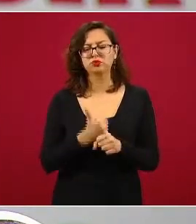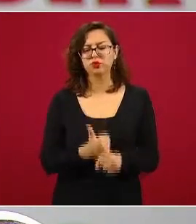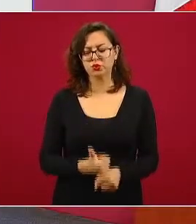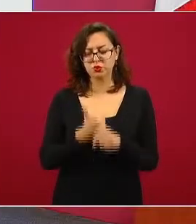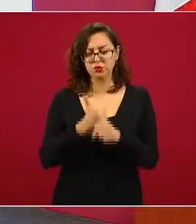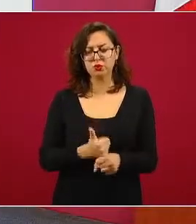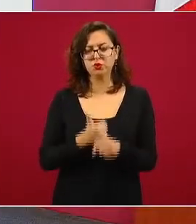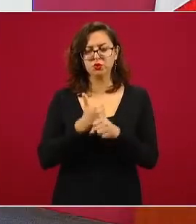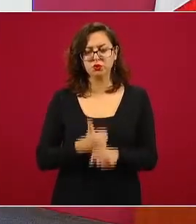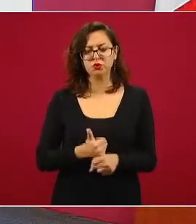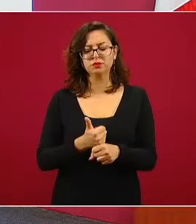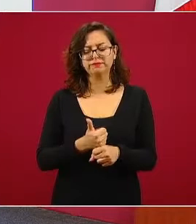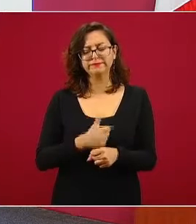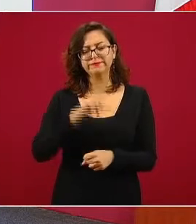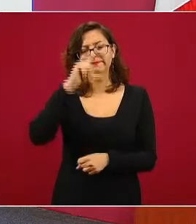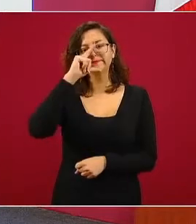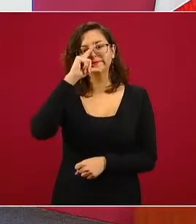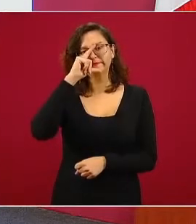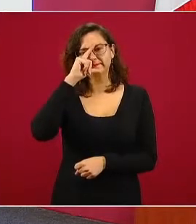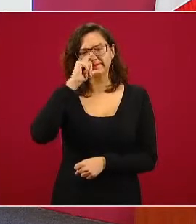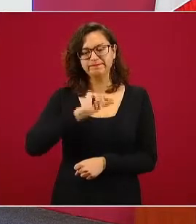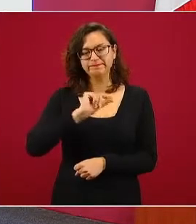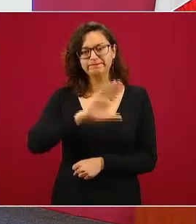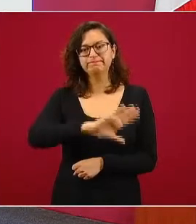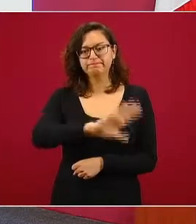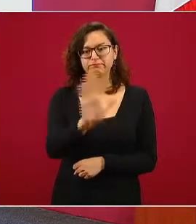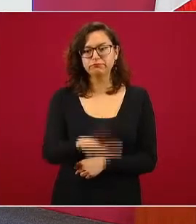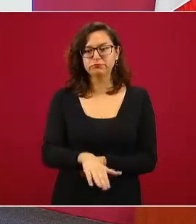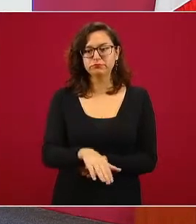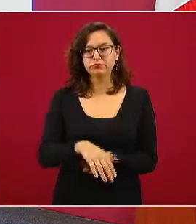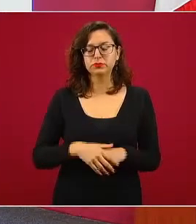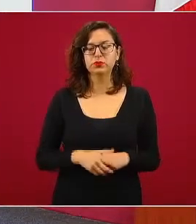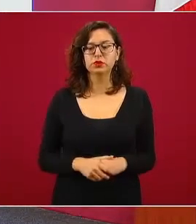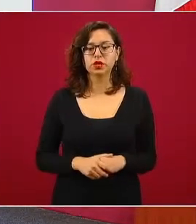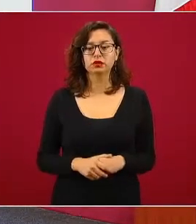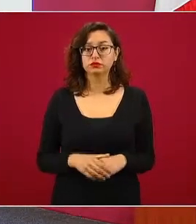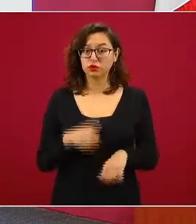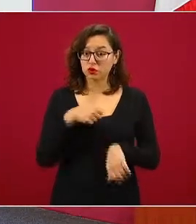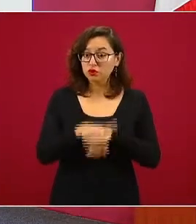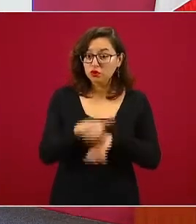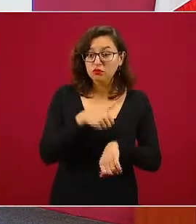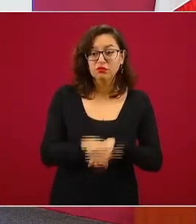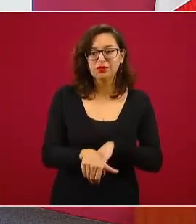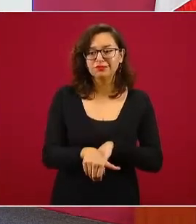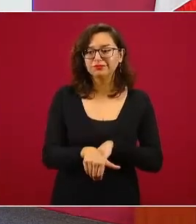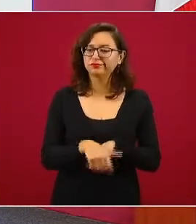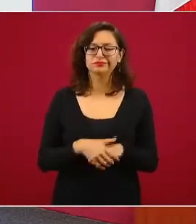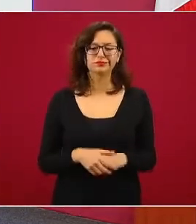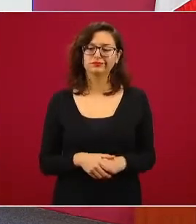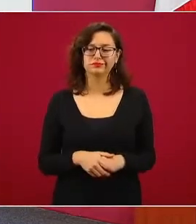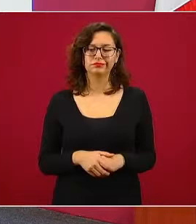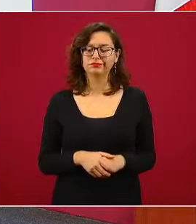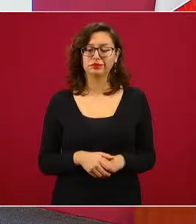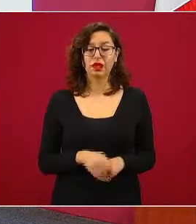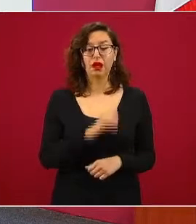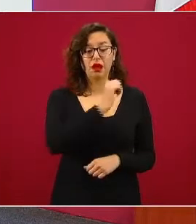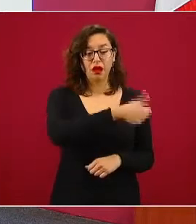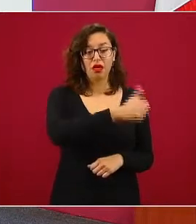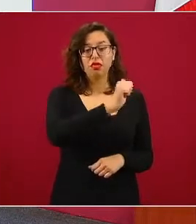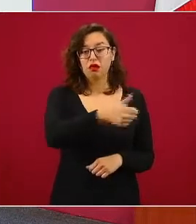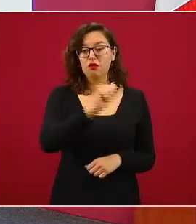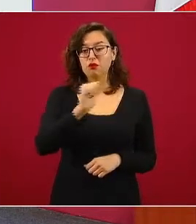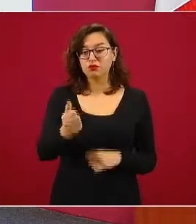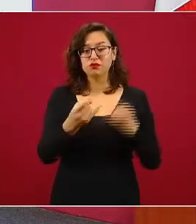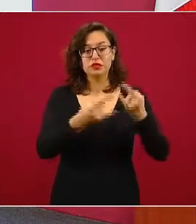virus y se nos adelantaron. No son cifras, atrás de cada fallecimiento hay una